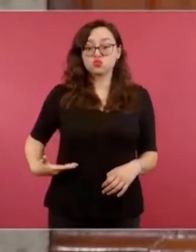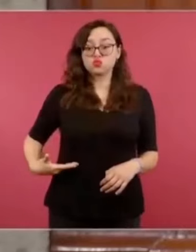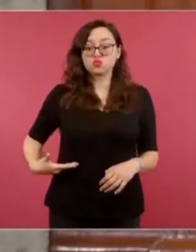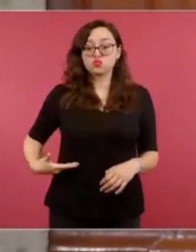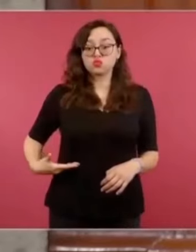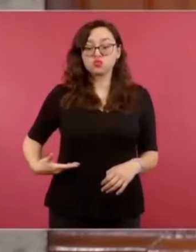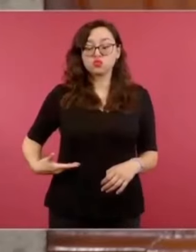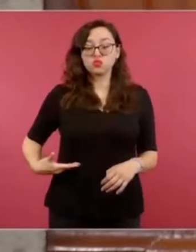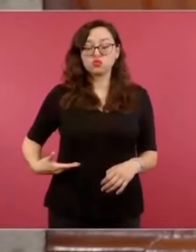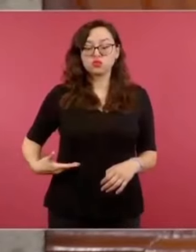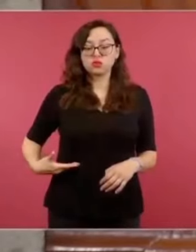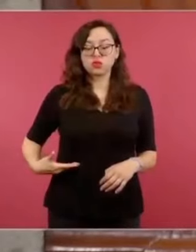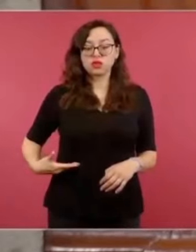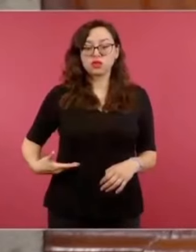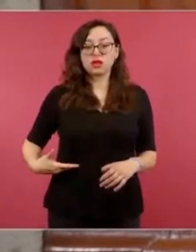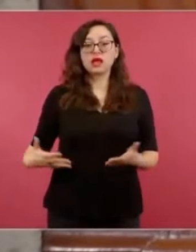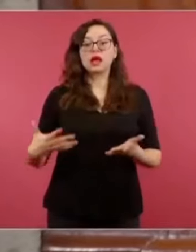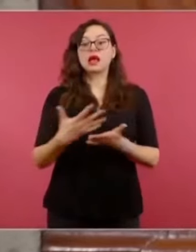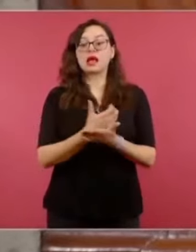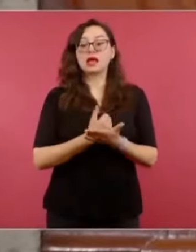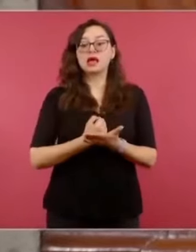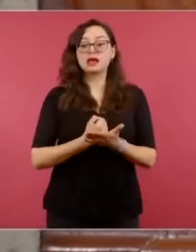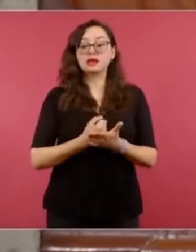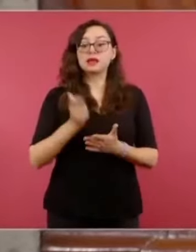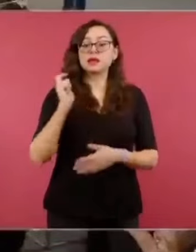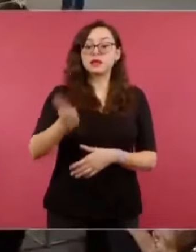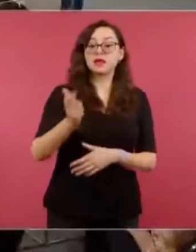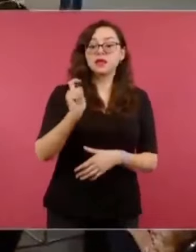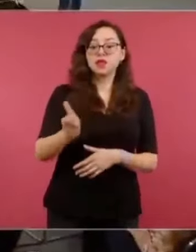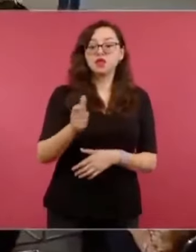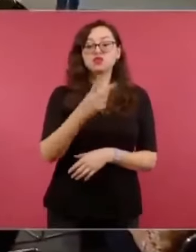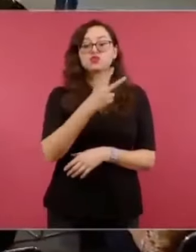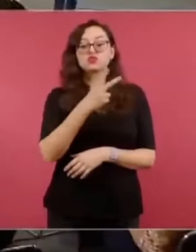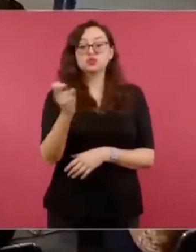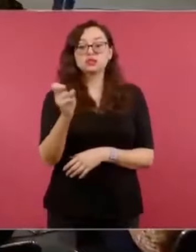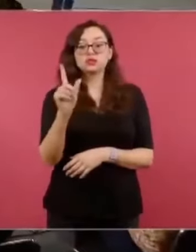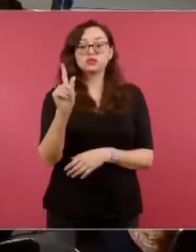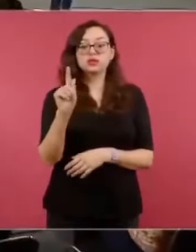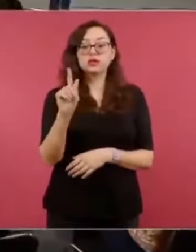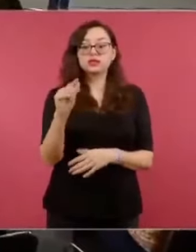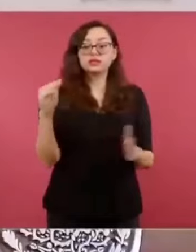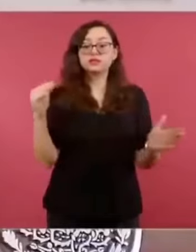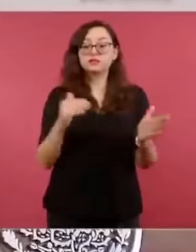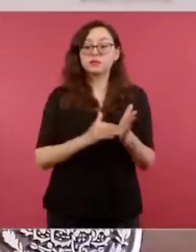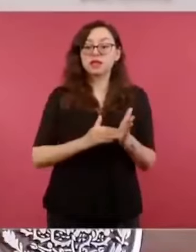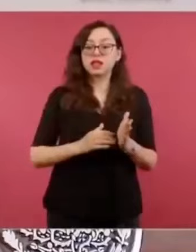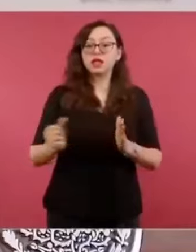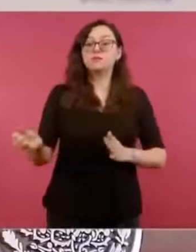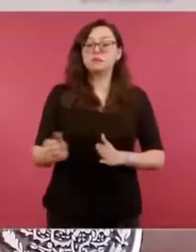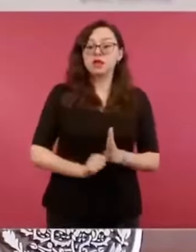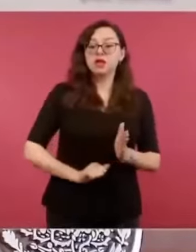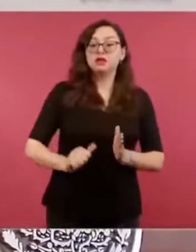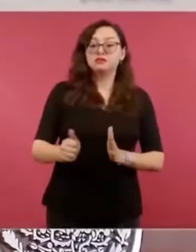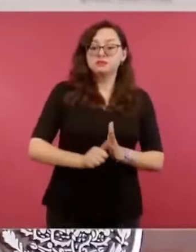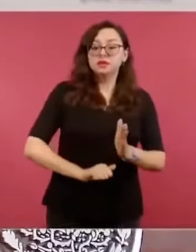270 mil pesos mensuales. Y ese instituto